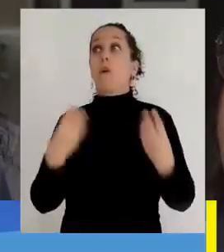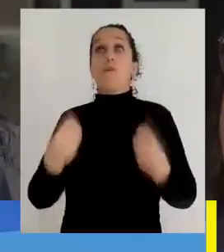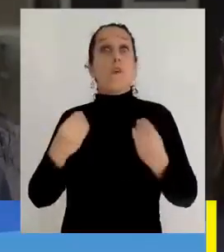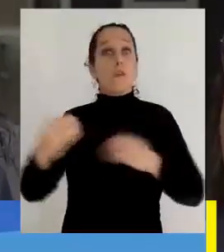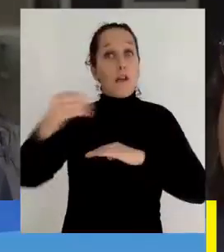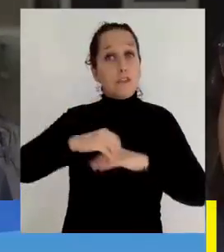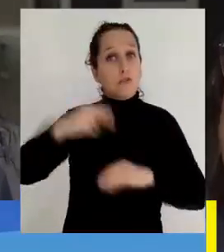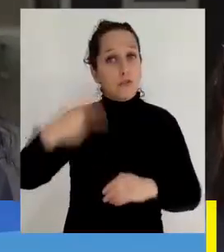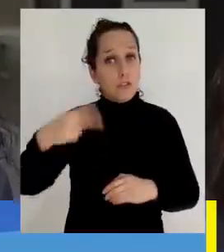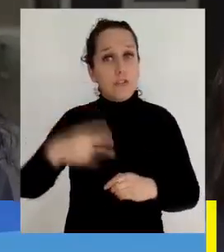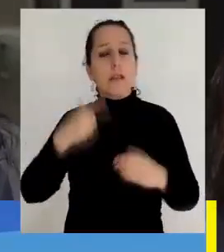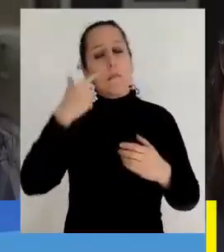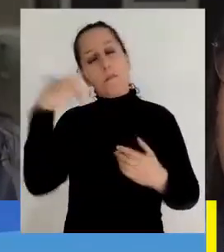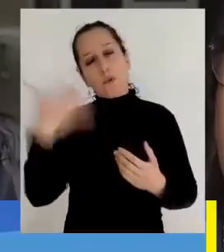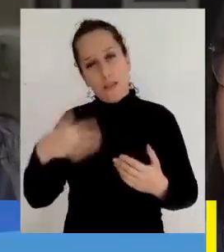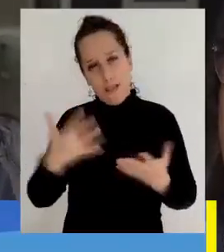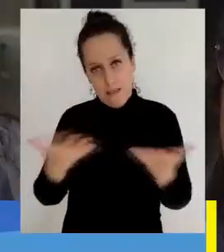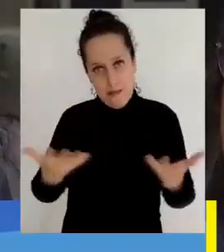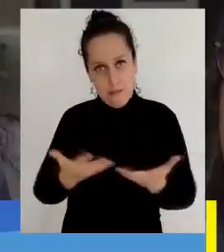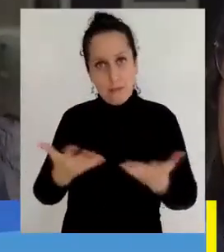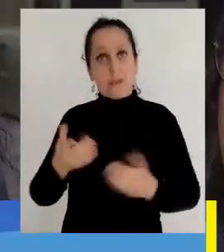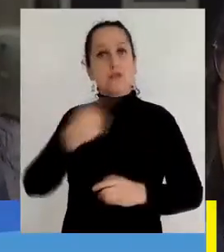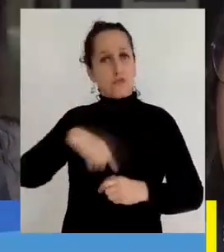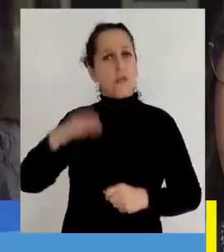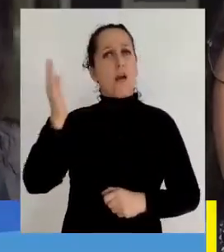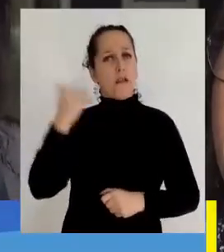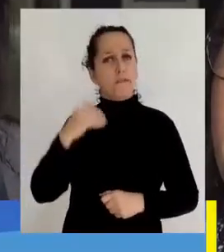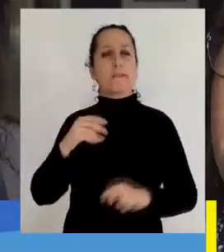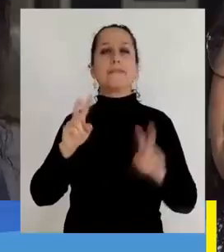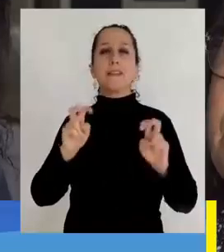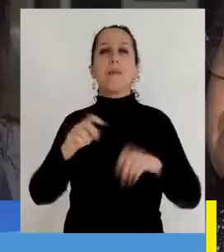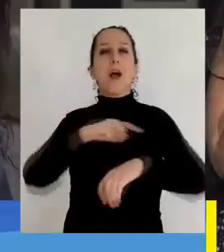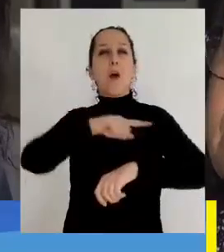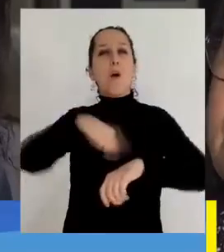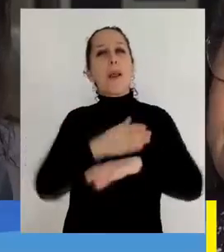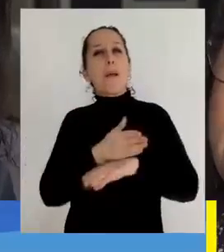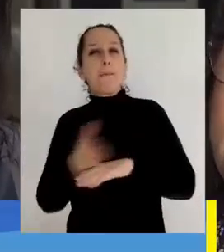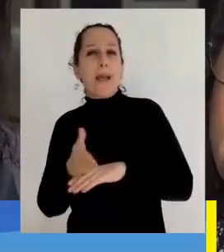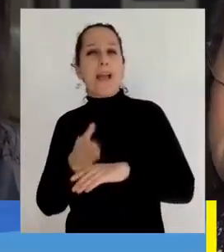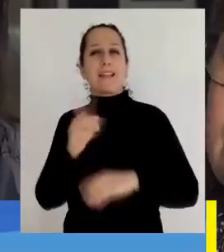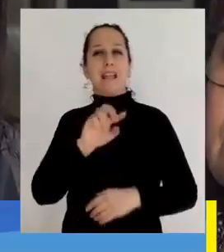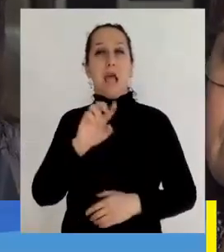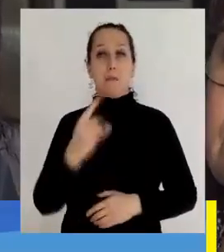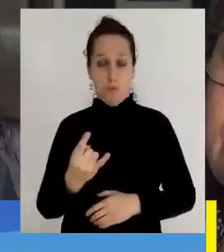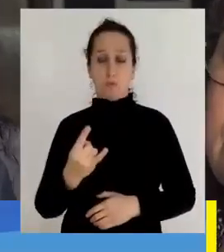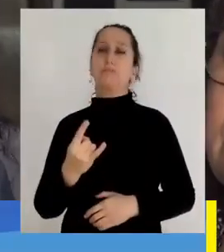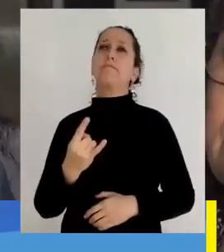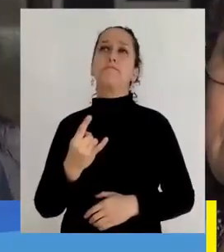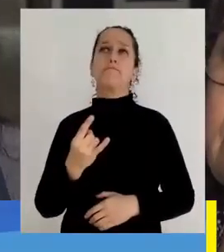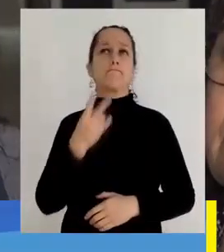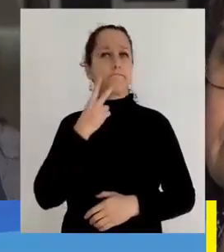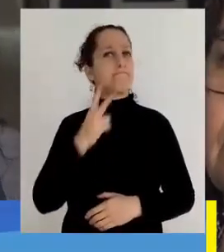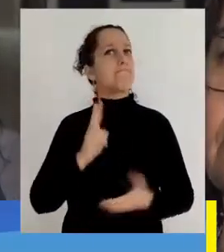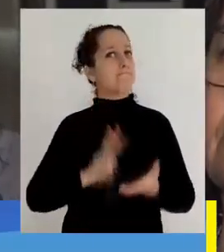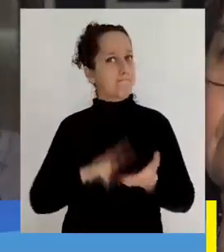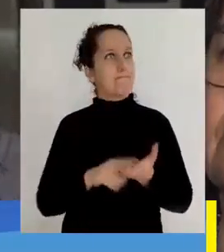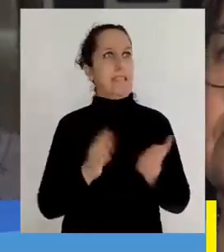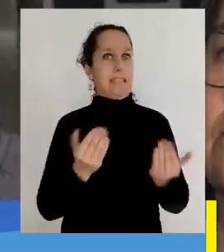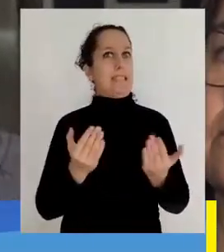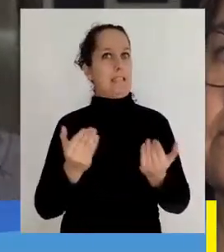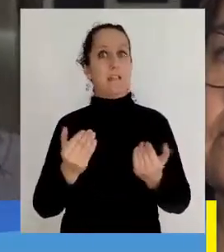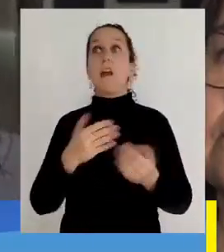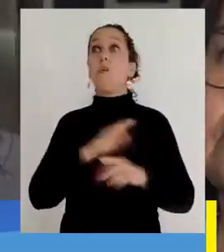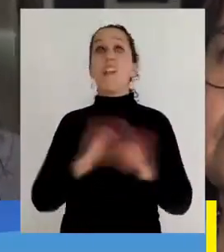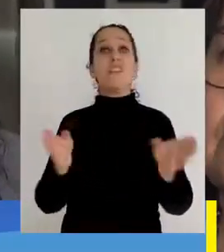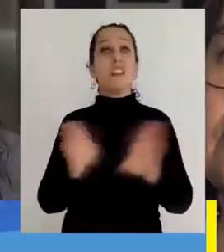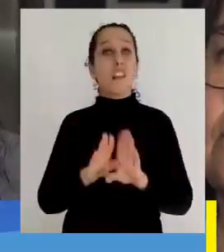y es muy importante por el tema de que nosotros estuvimos funcionando con el tema de la extensión del ZAPU y nos dimos cuenta realmente cuál era la